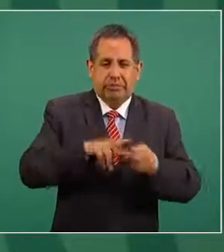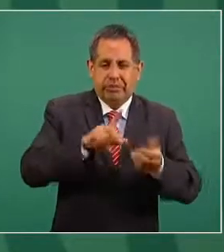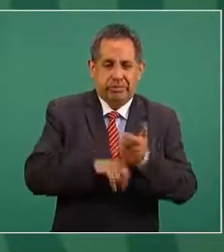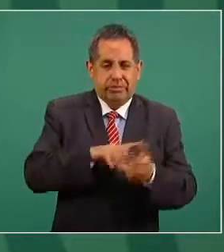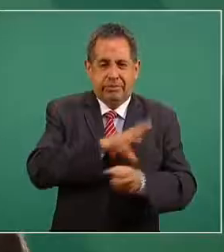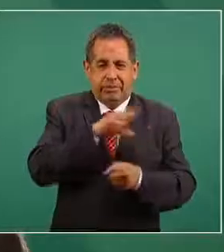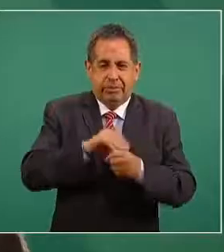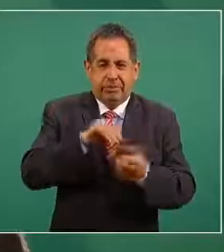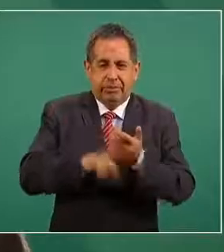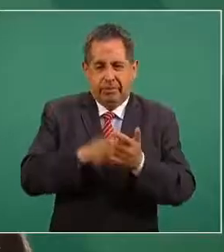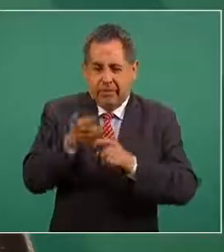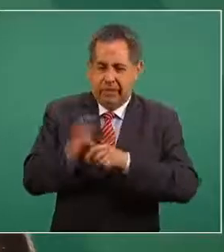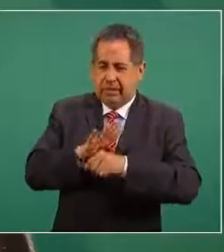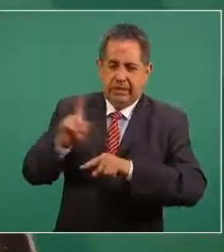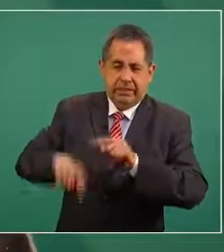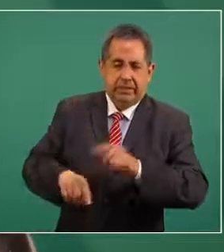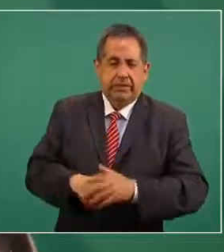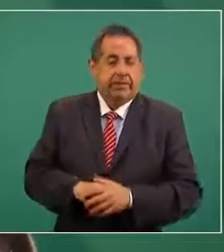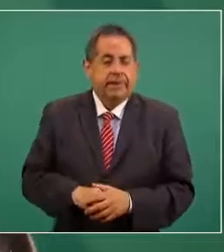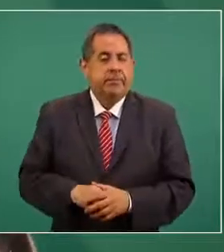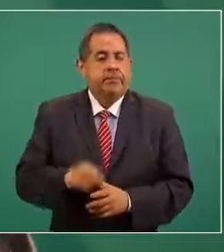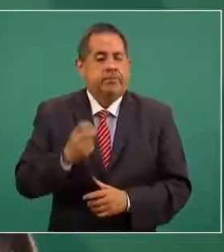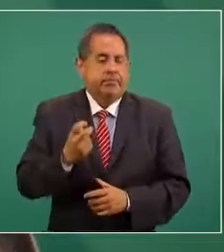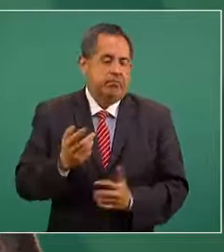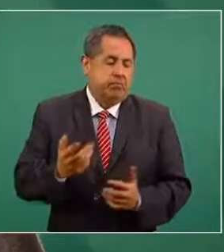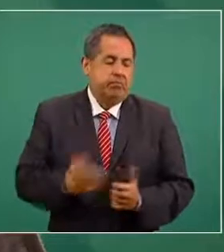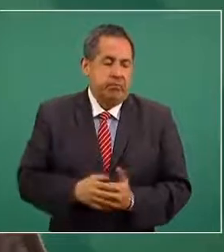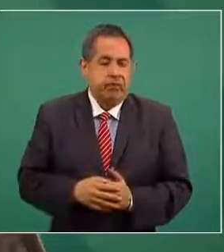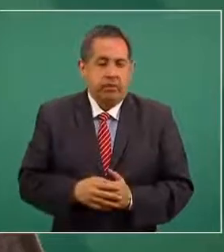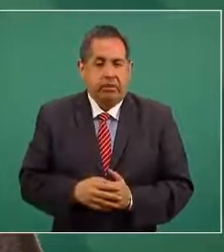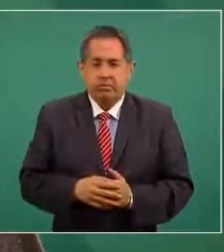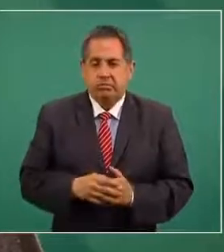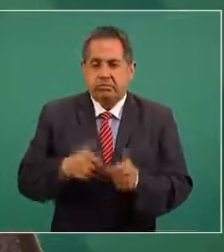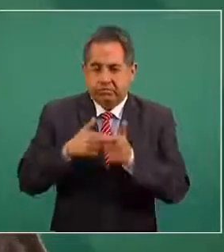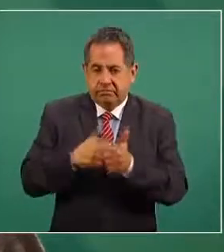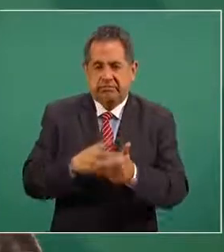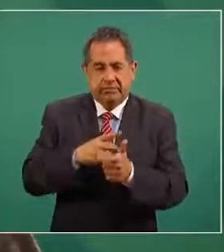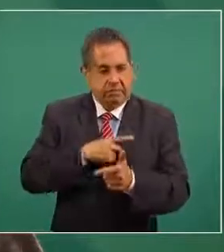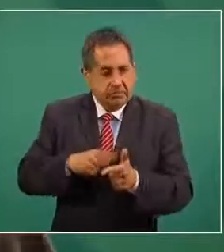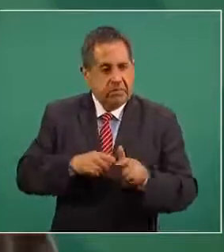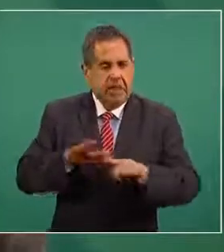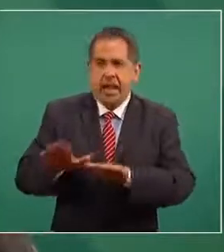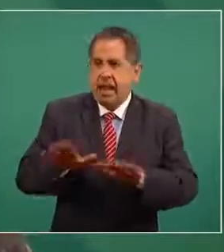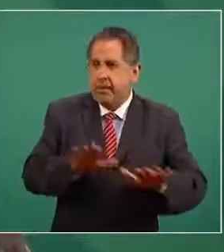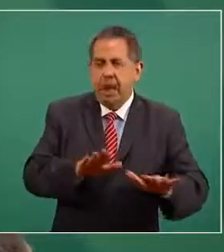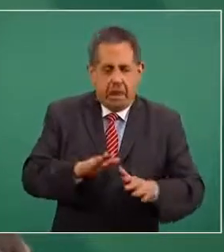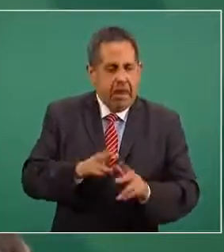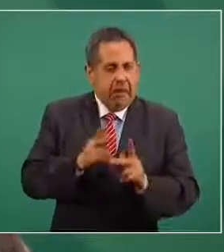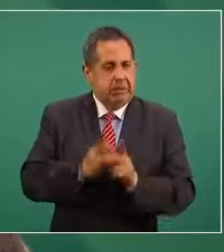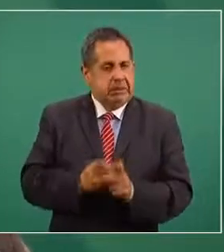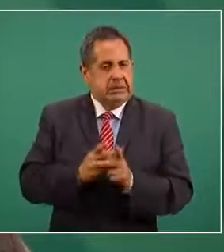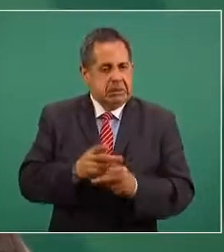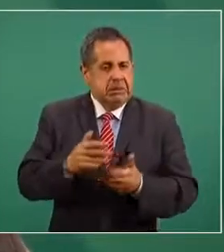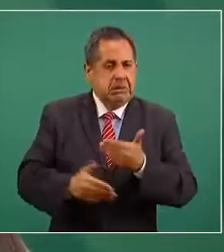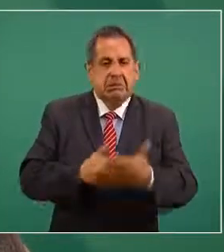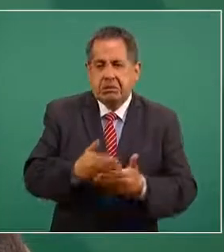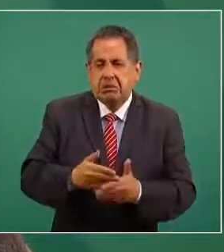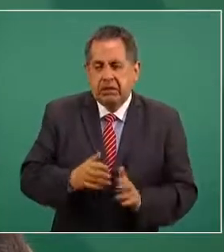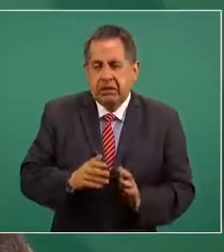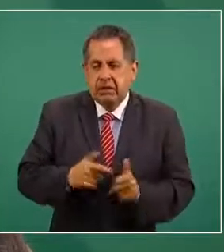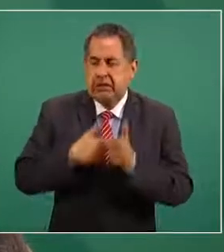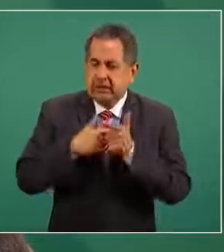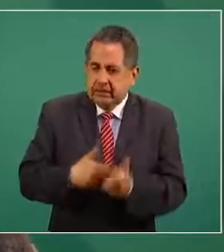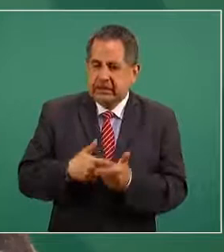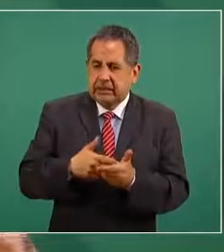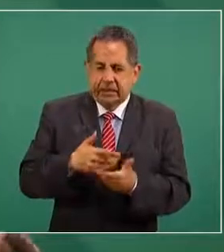coronavirus y en ese sentido hay que mantener la calma el orden porque esto es lo que nos permite